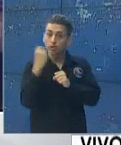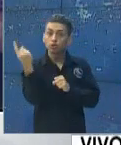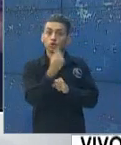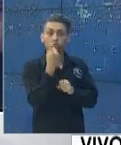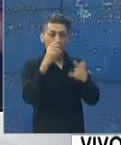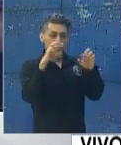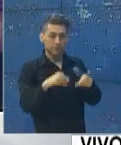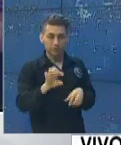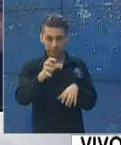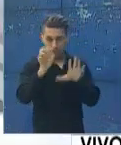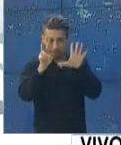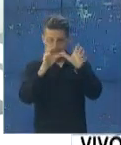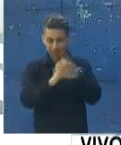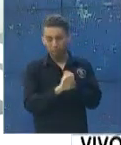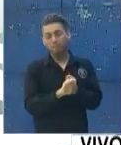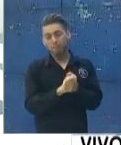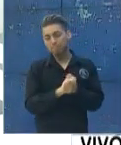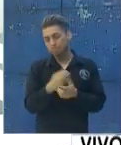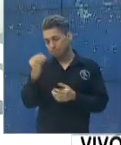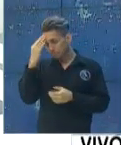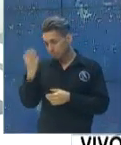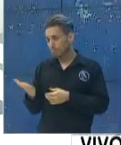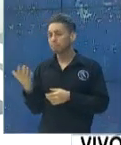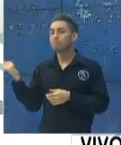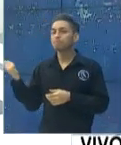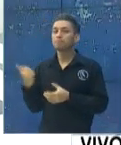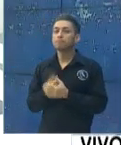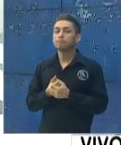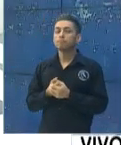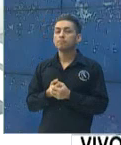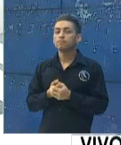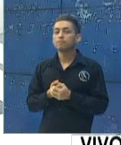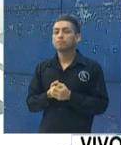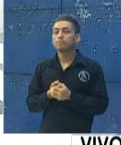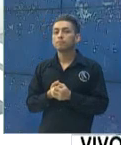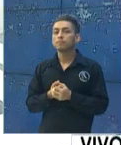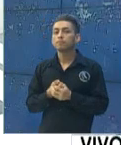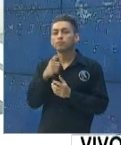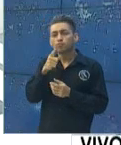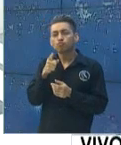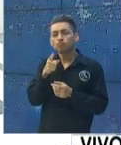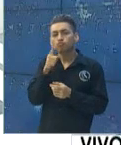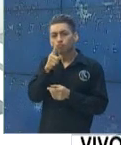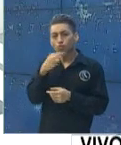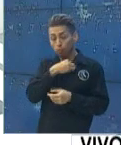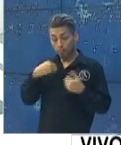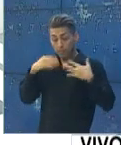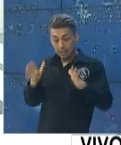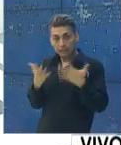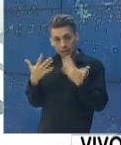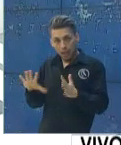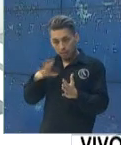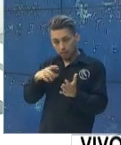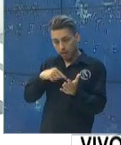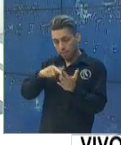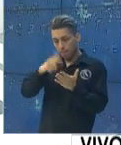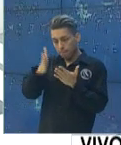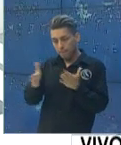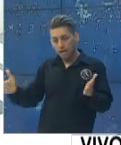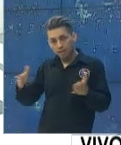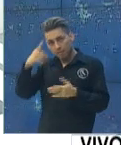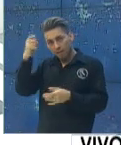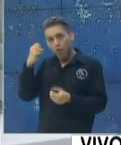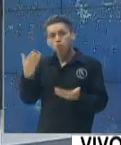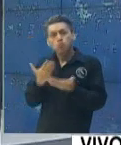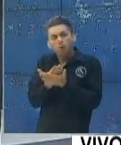Noticiete. Gracias, ministra. Supongo que hay ya en su plan de trabajo nuevas acciones, nuevas